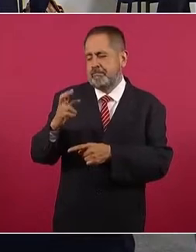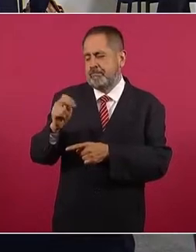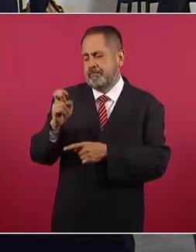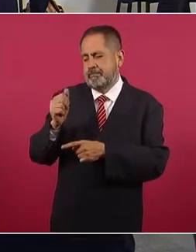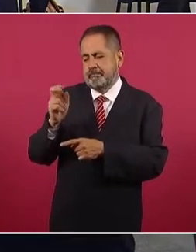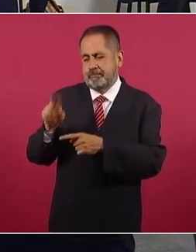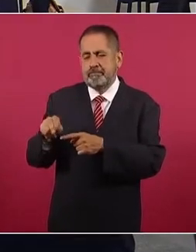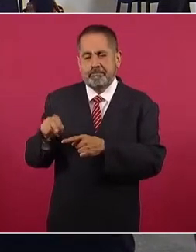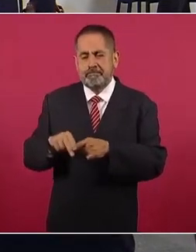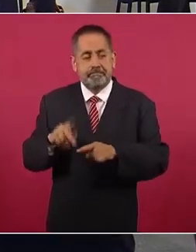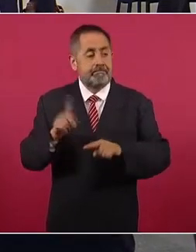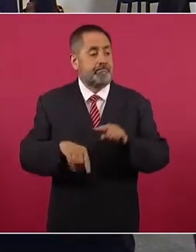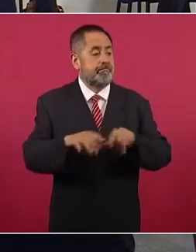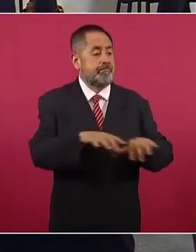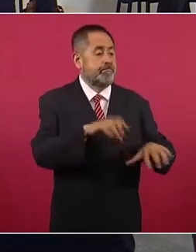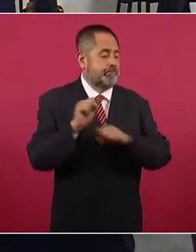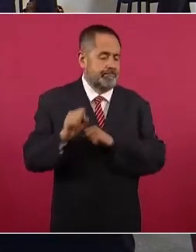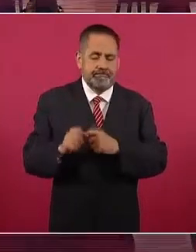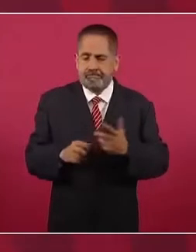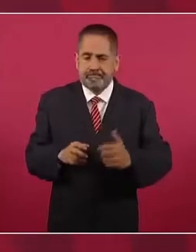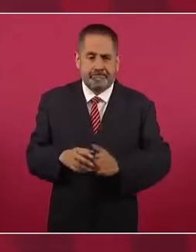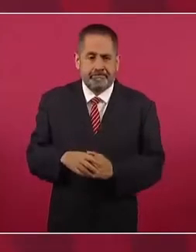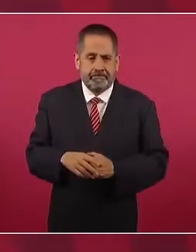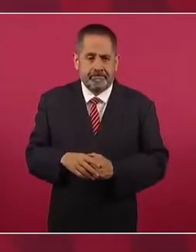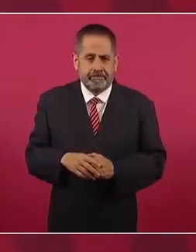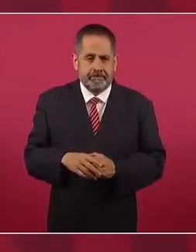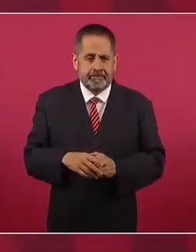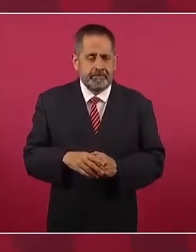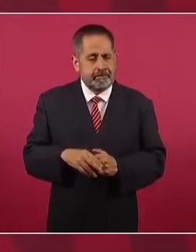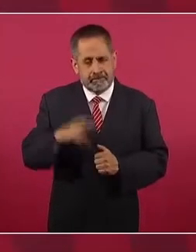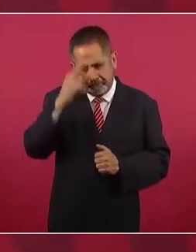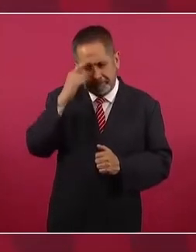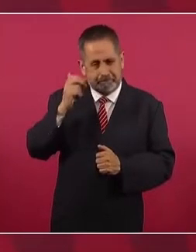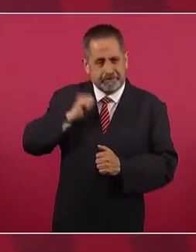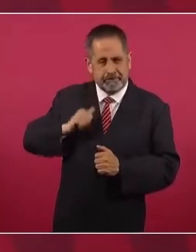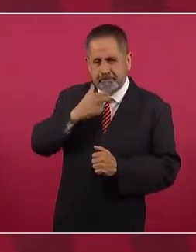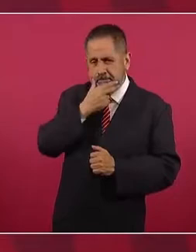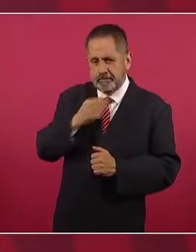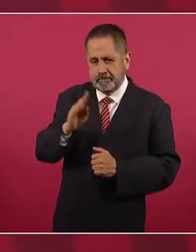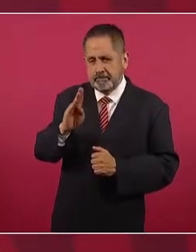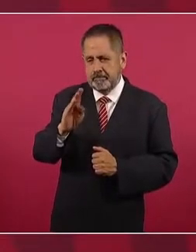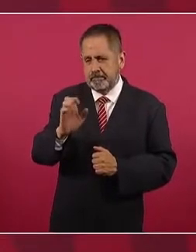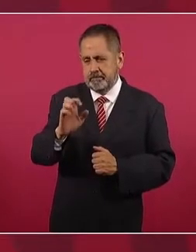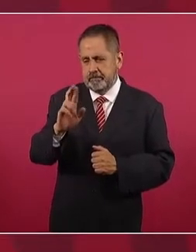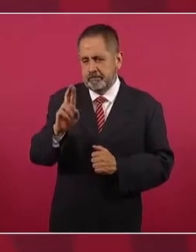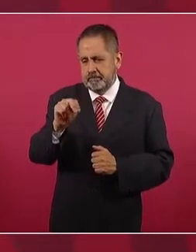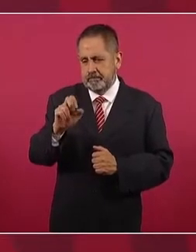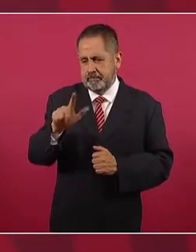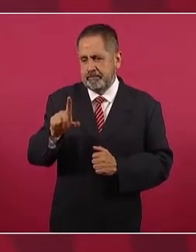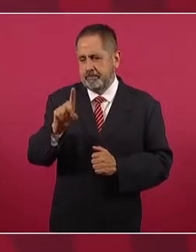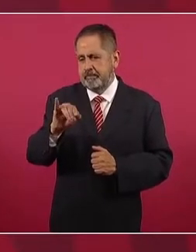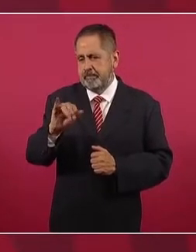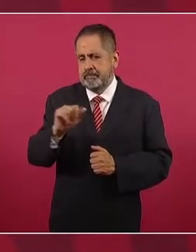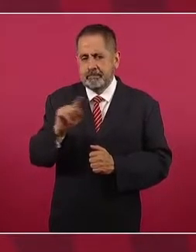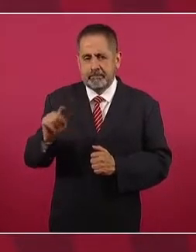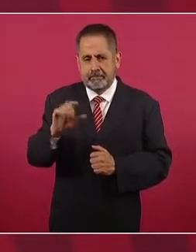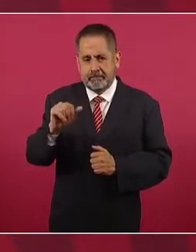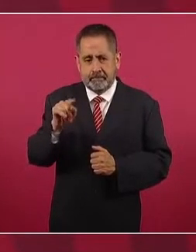Bernal Díaz del Castillo, que participó